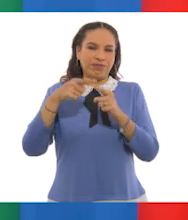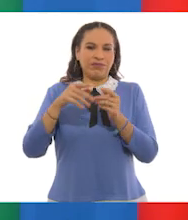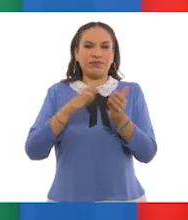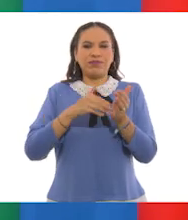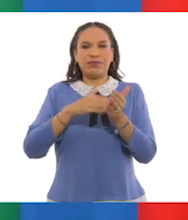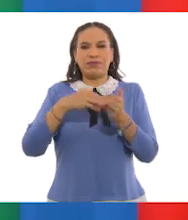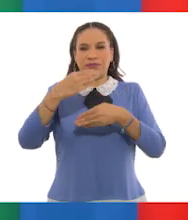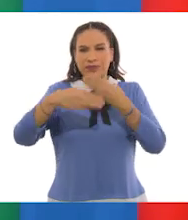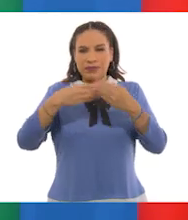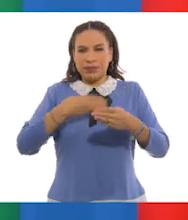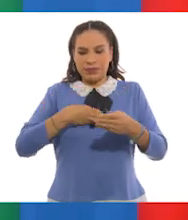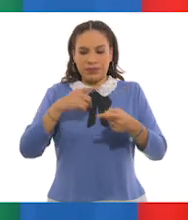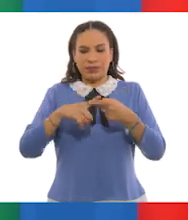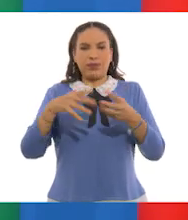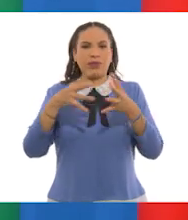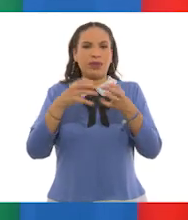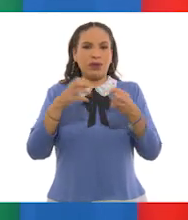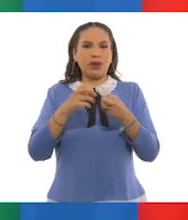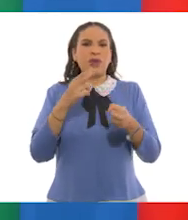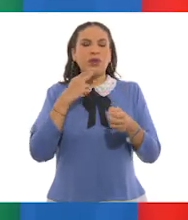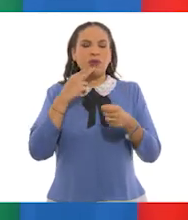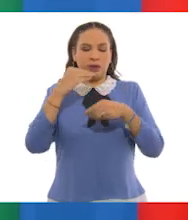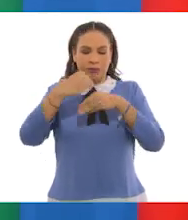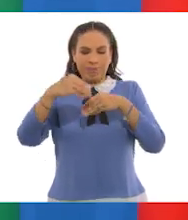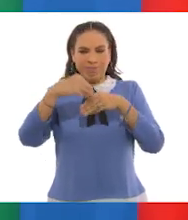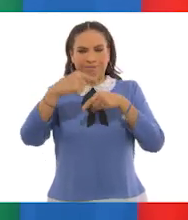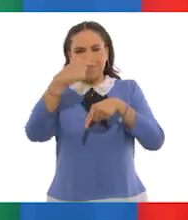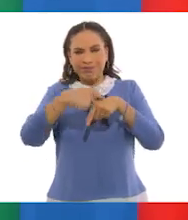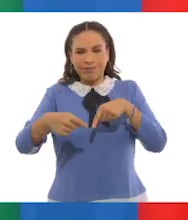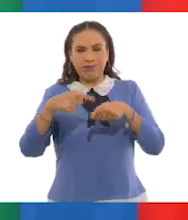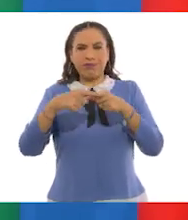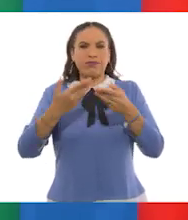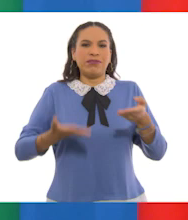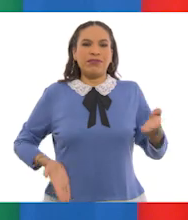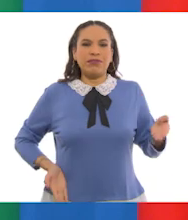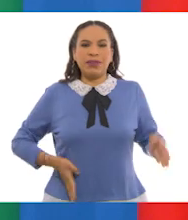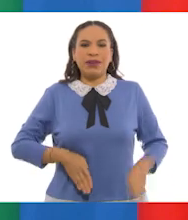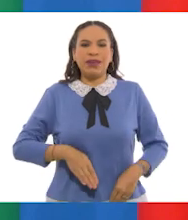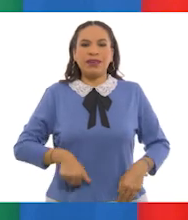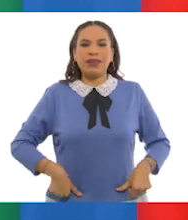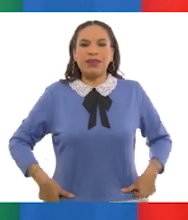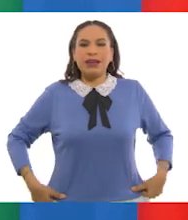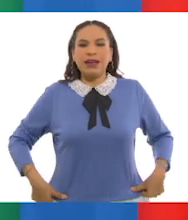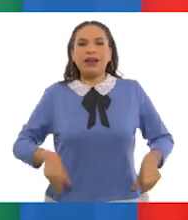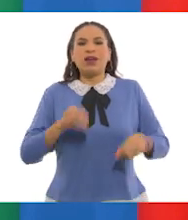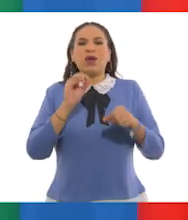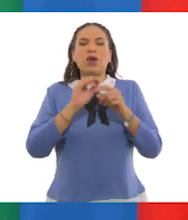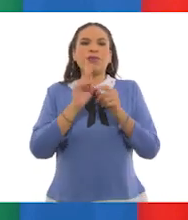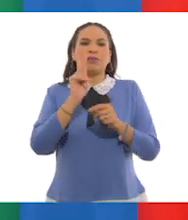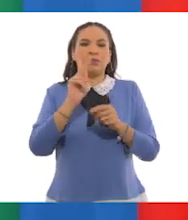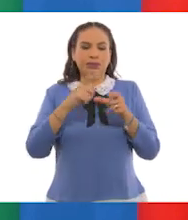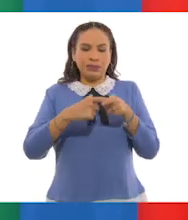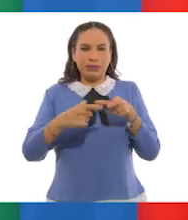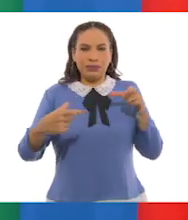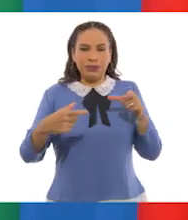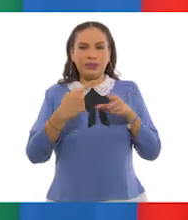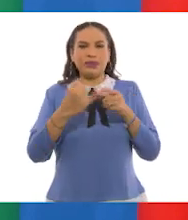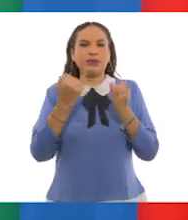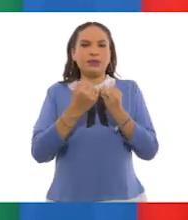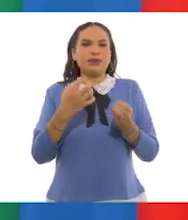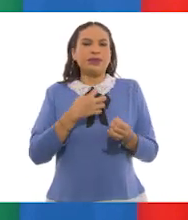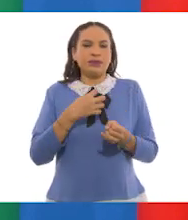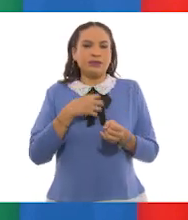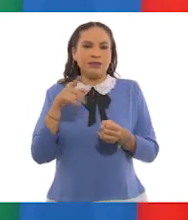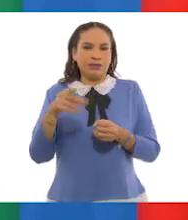papel higiénico, algodón usado en curaciones, pañales o toallas sanitarias. De igual manera, el excremento de los